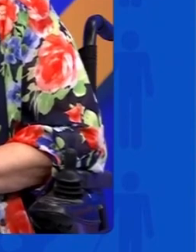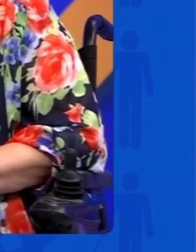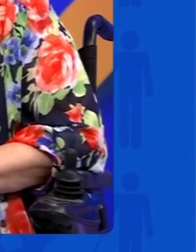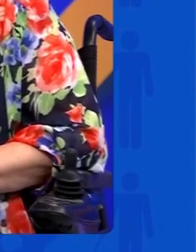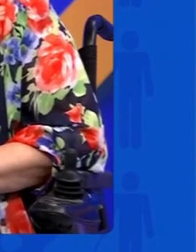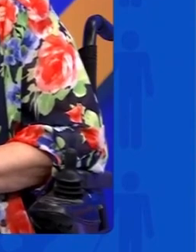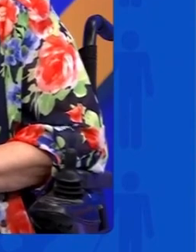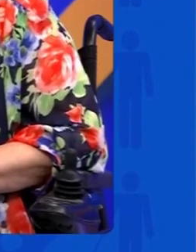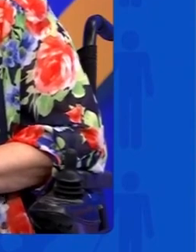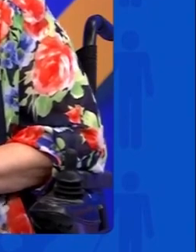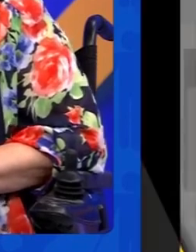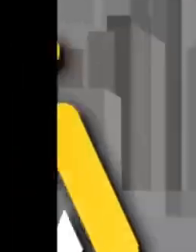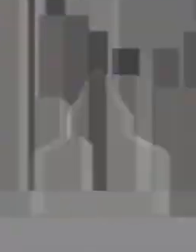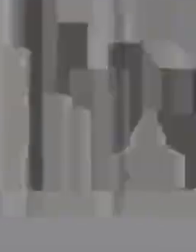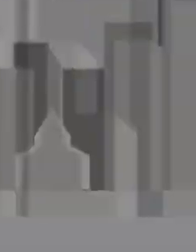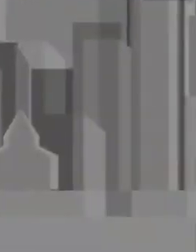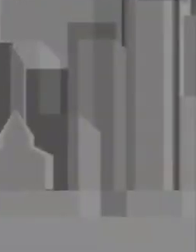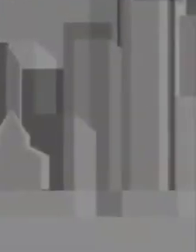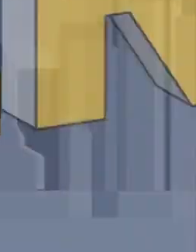es ahora.